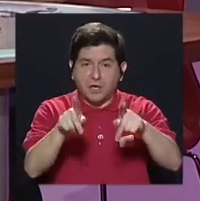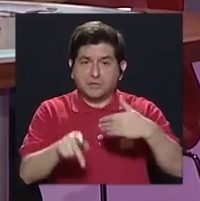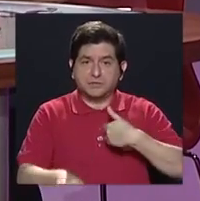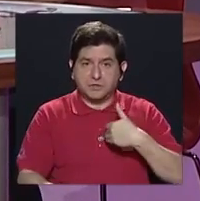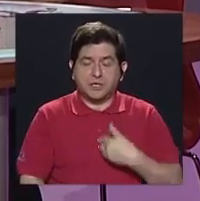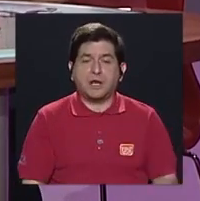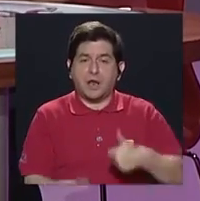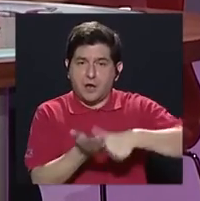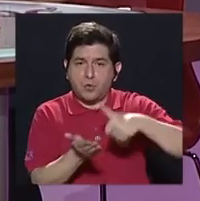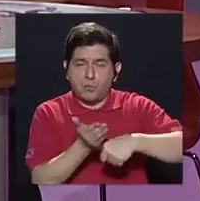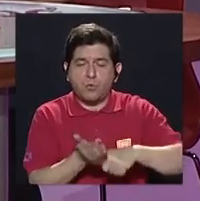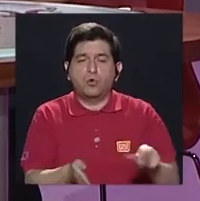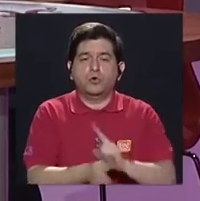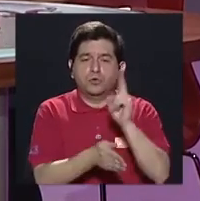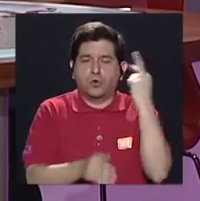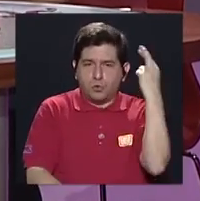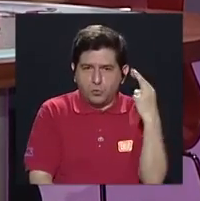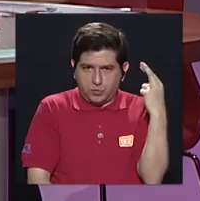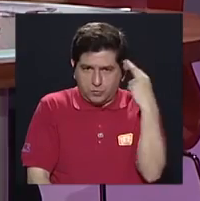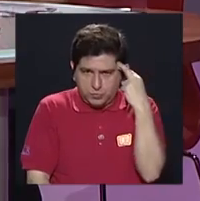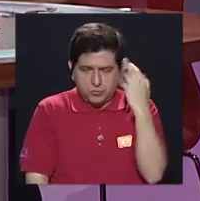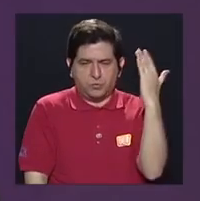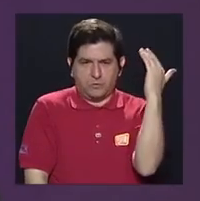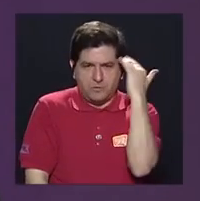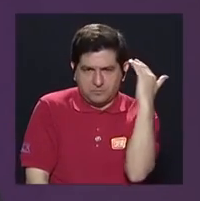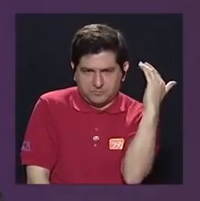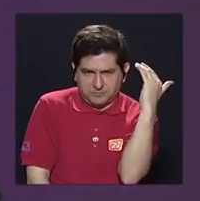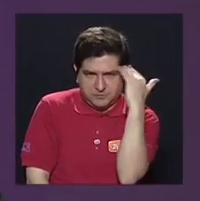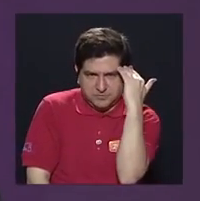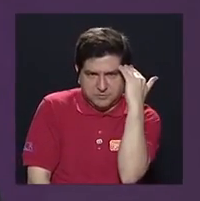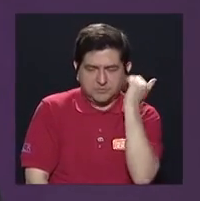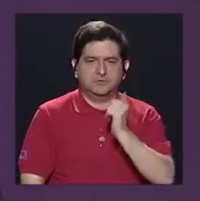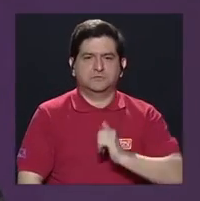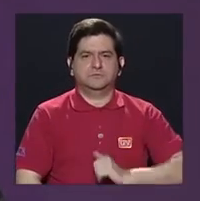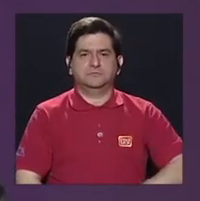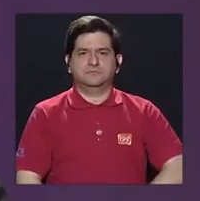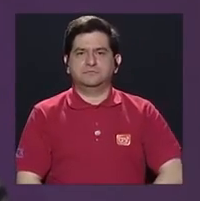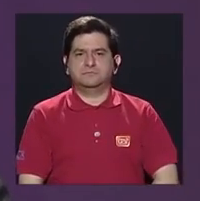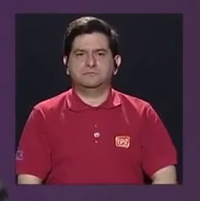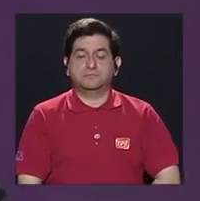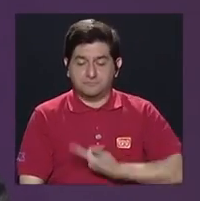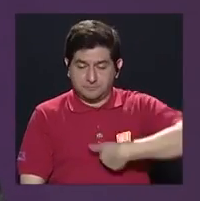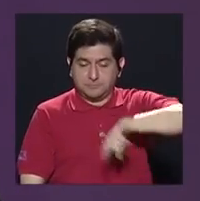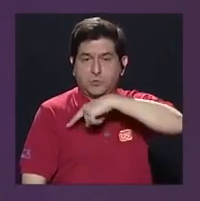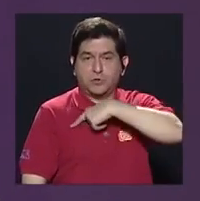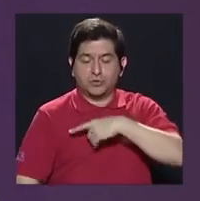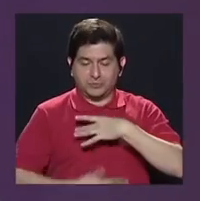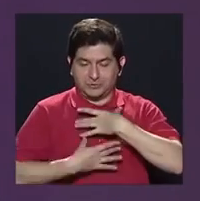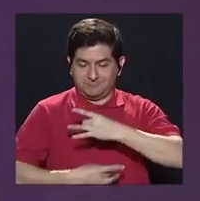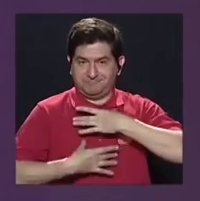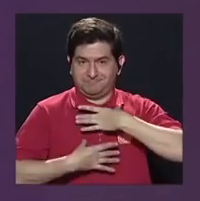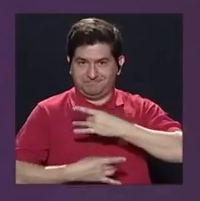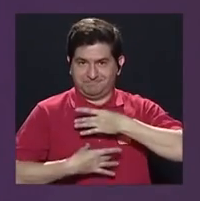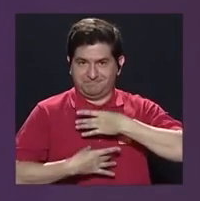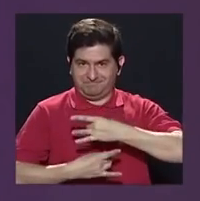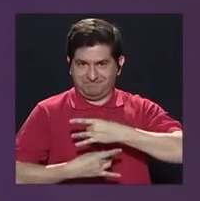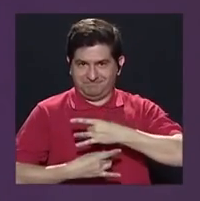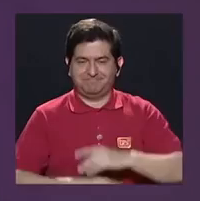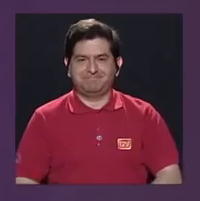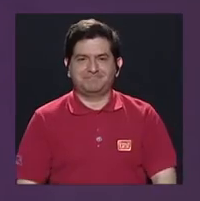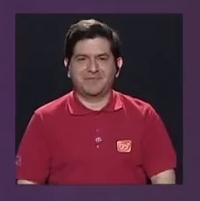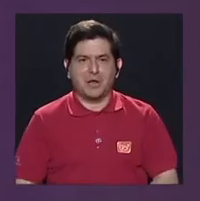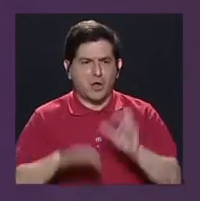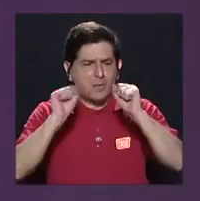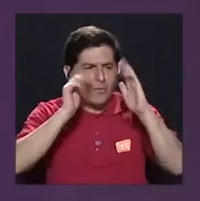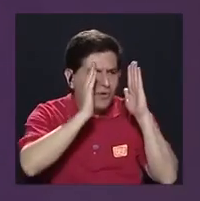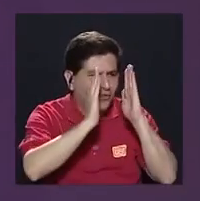de ejercer un voto razonado, consciente, de manera que somos un atractivo para llamar